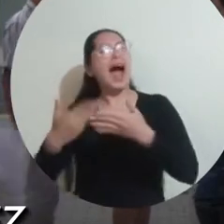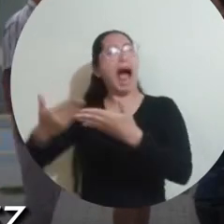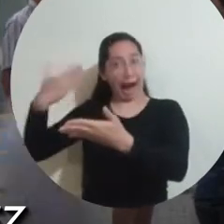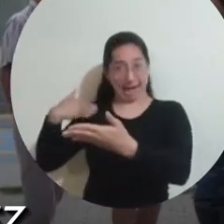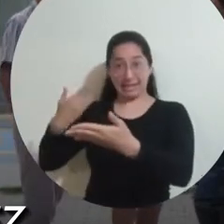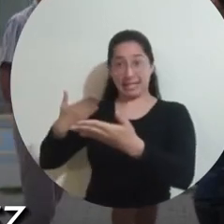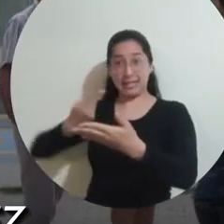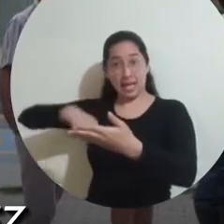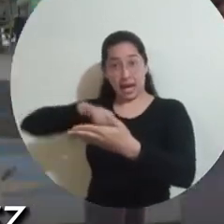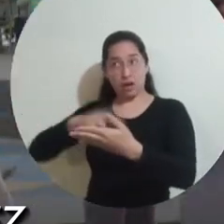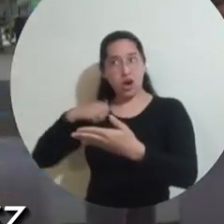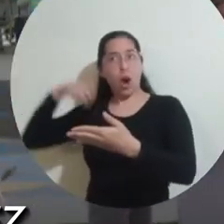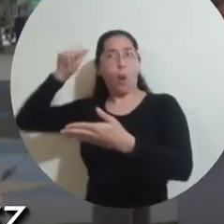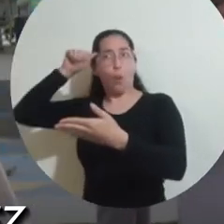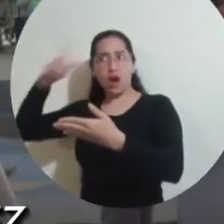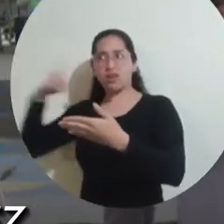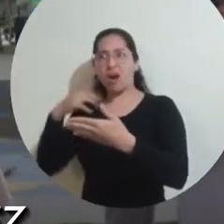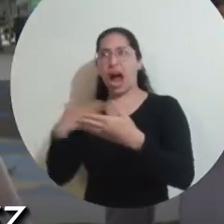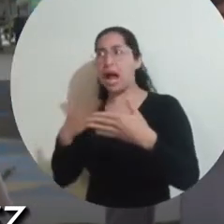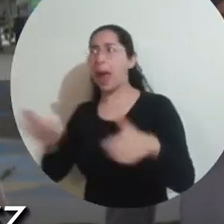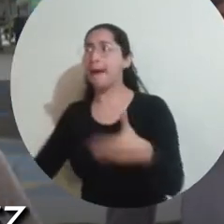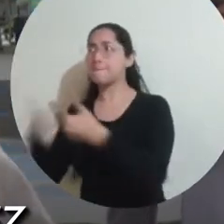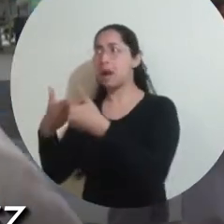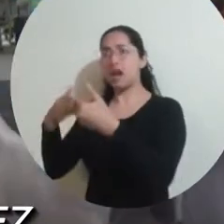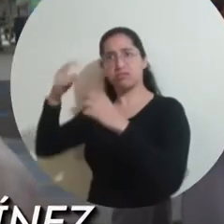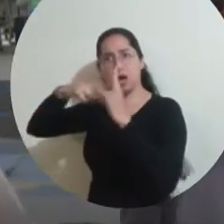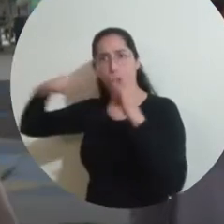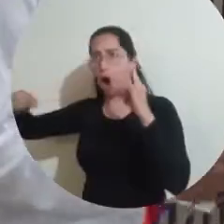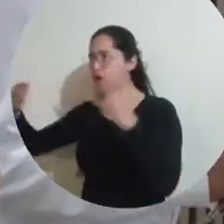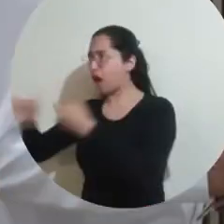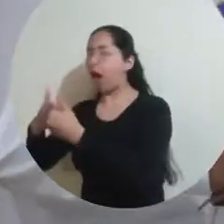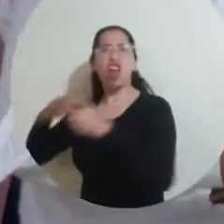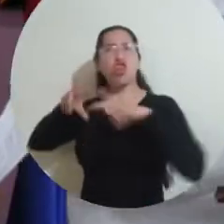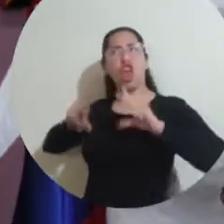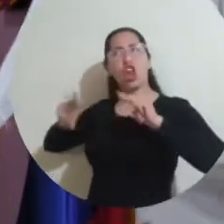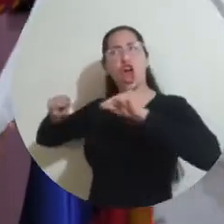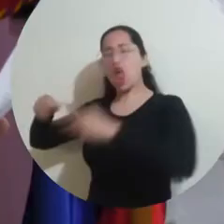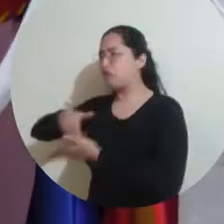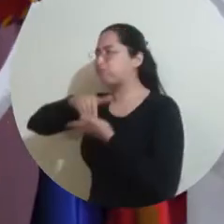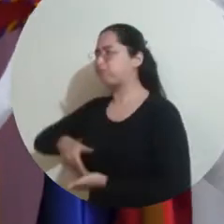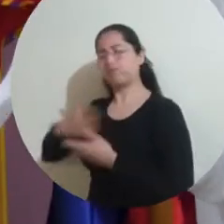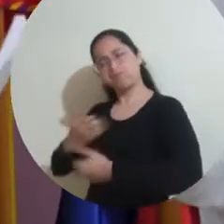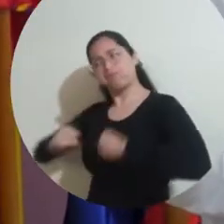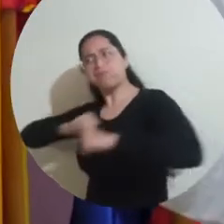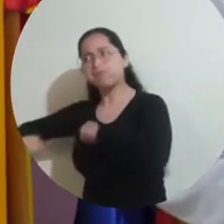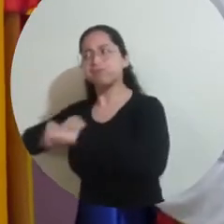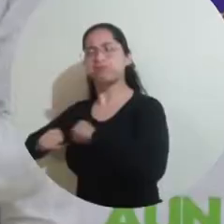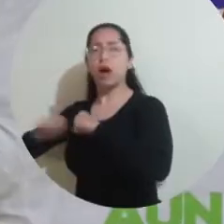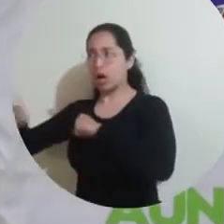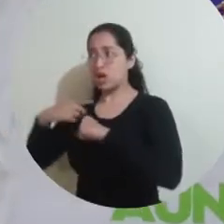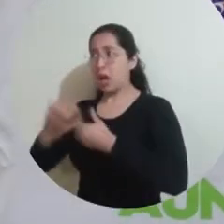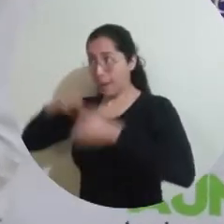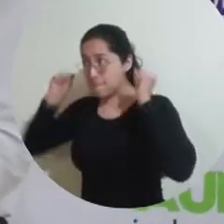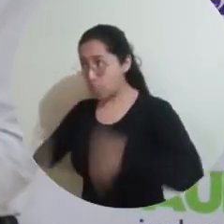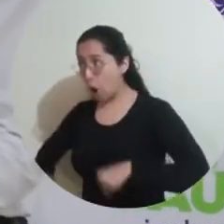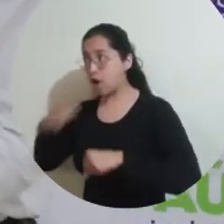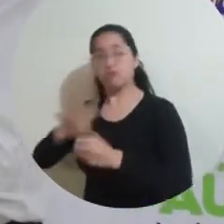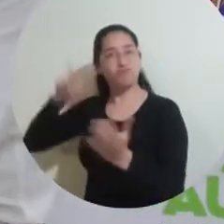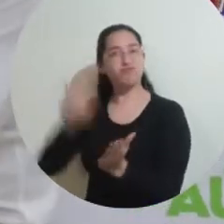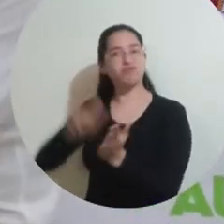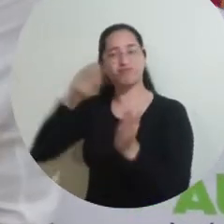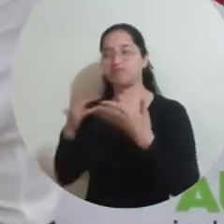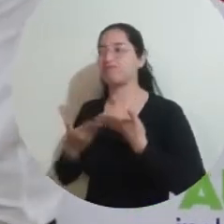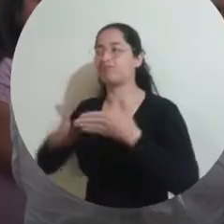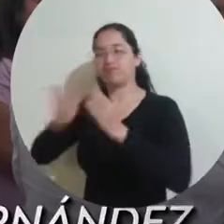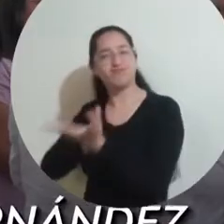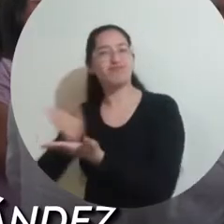nosotros lo que peleamos es porque la universidad en Matalena la iban a cerrar y nosotros no lo aceptamos. Preferimos quedarnos peleando en la huelga